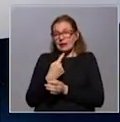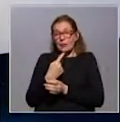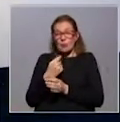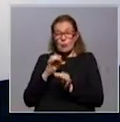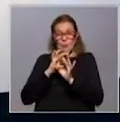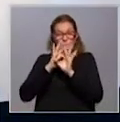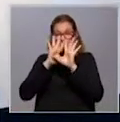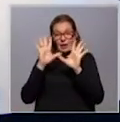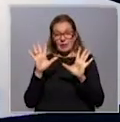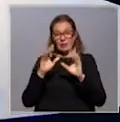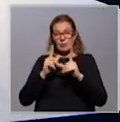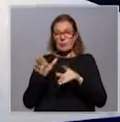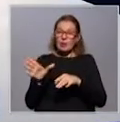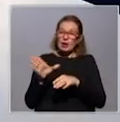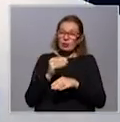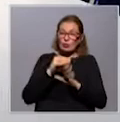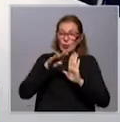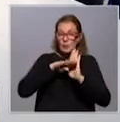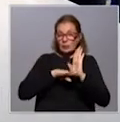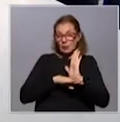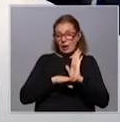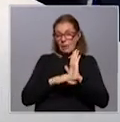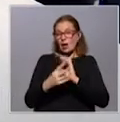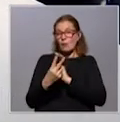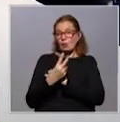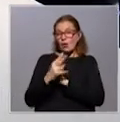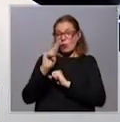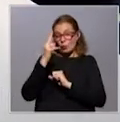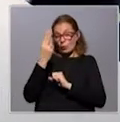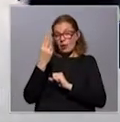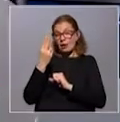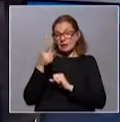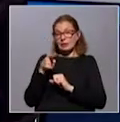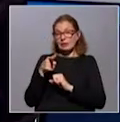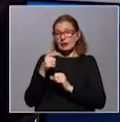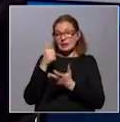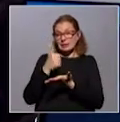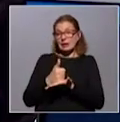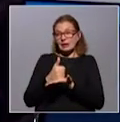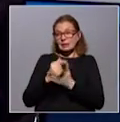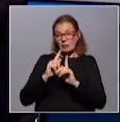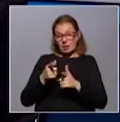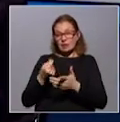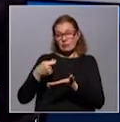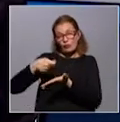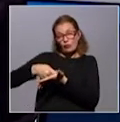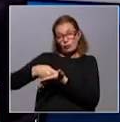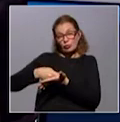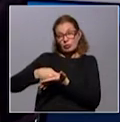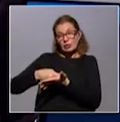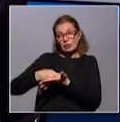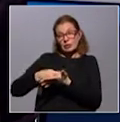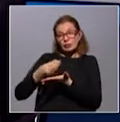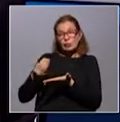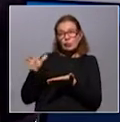muy transparentes para todos los programas nacionales de inmunización. Uruguay está haciendo uso de ese fondo y nosotros estamos